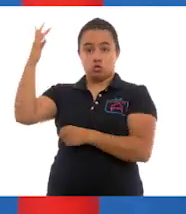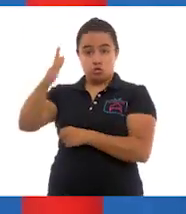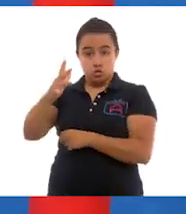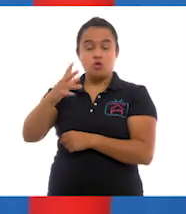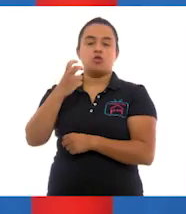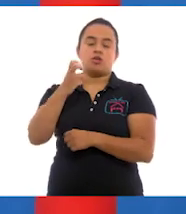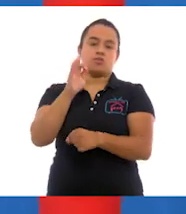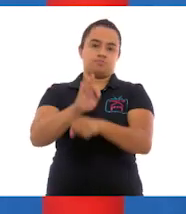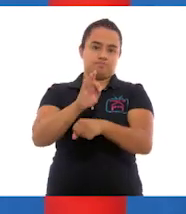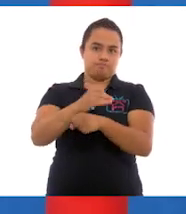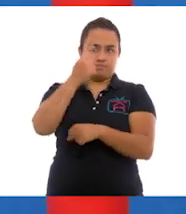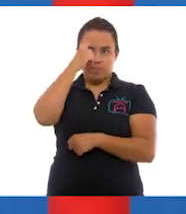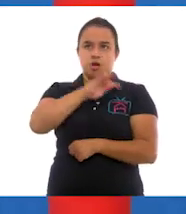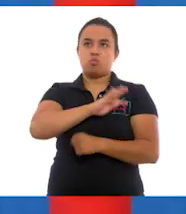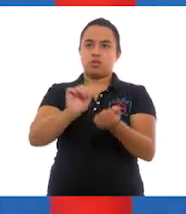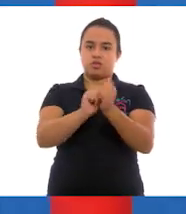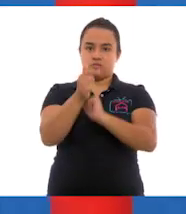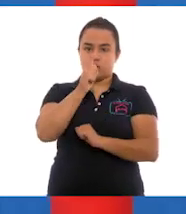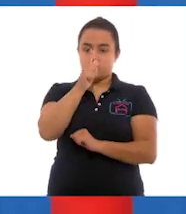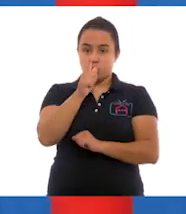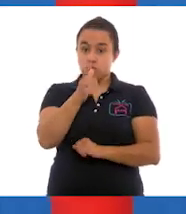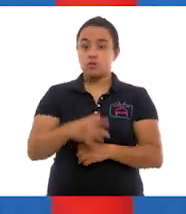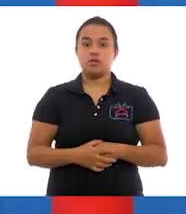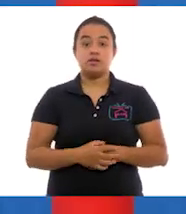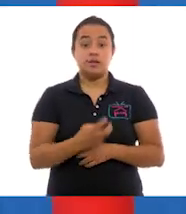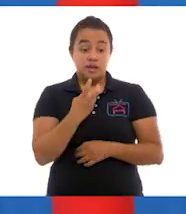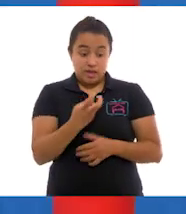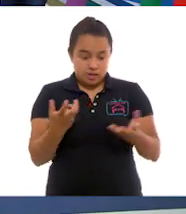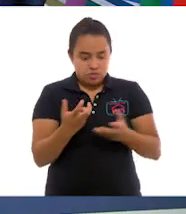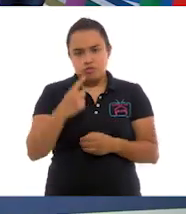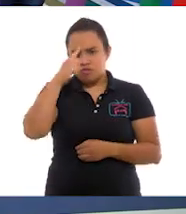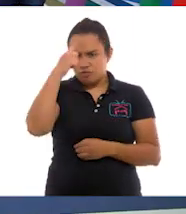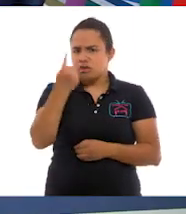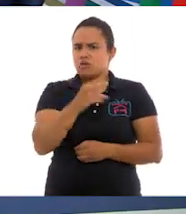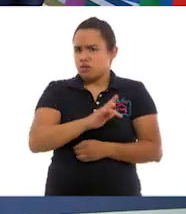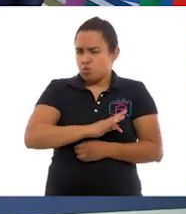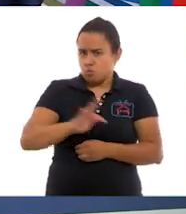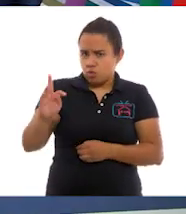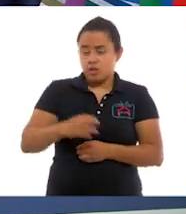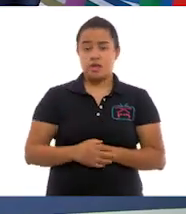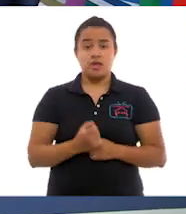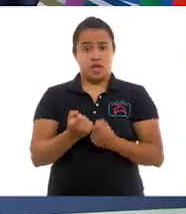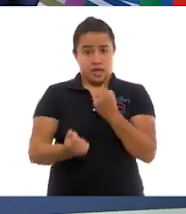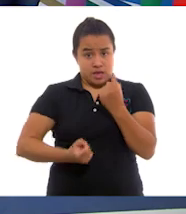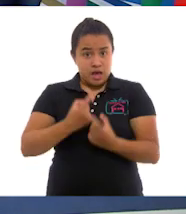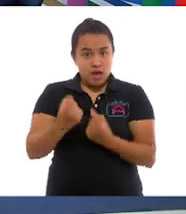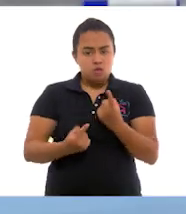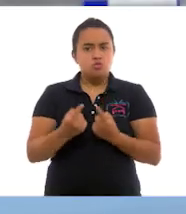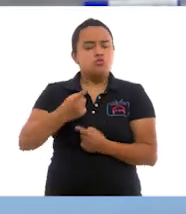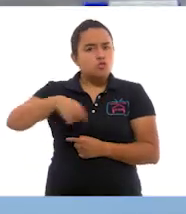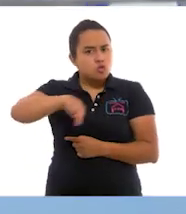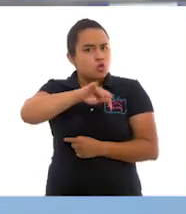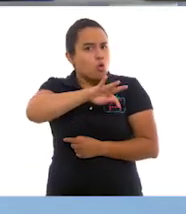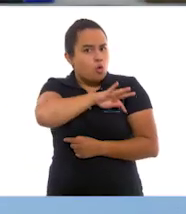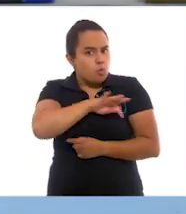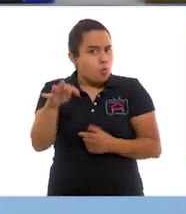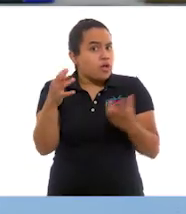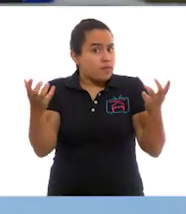Ya veo, maestra. Estas acciones son muy sencillas de llevar a cabo y varias están a nuestro alcance.